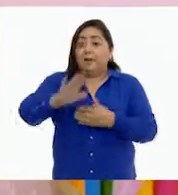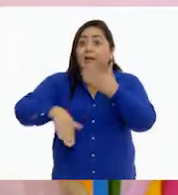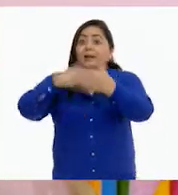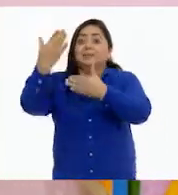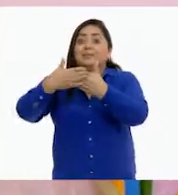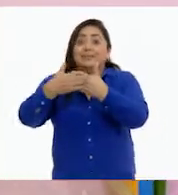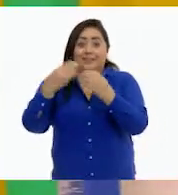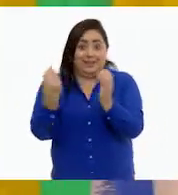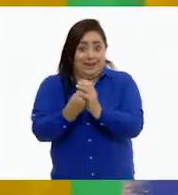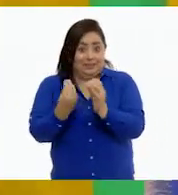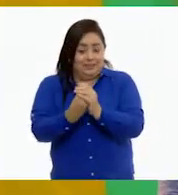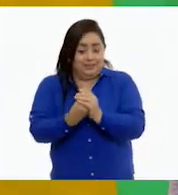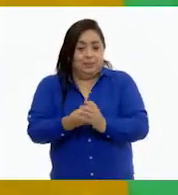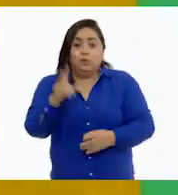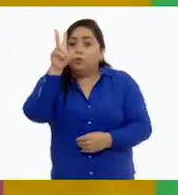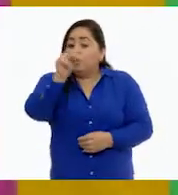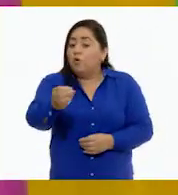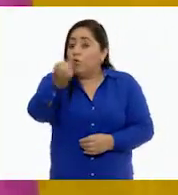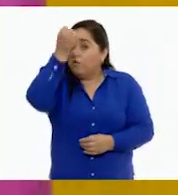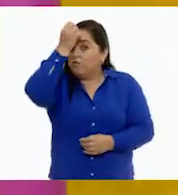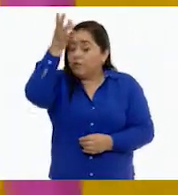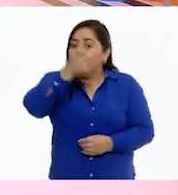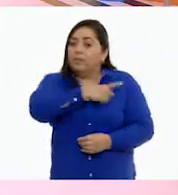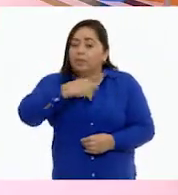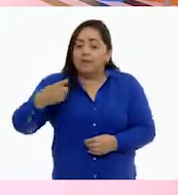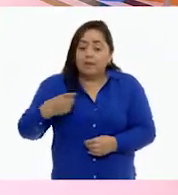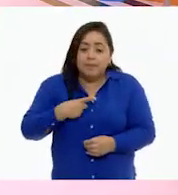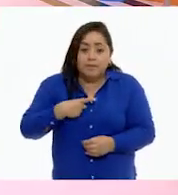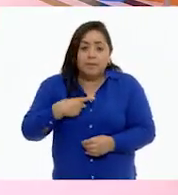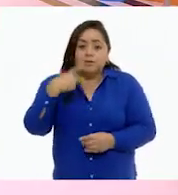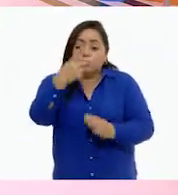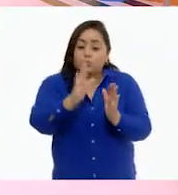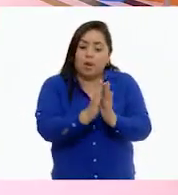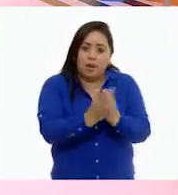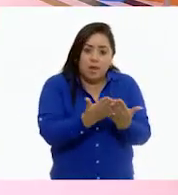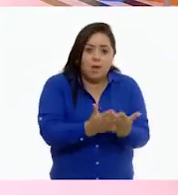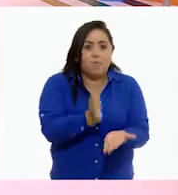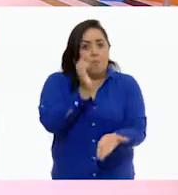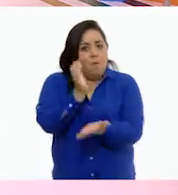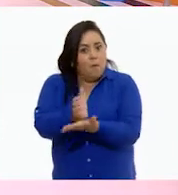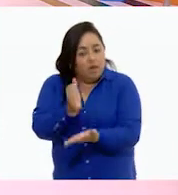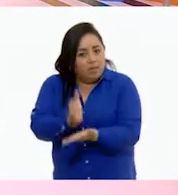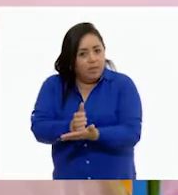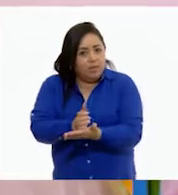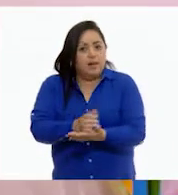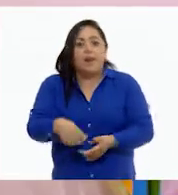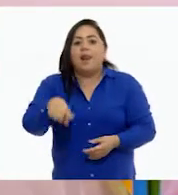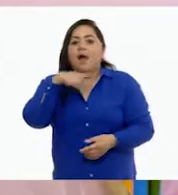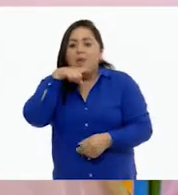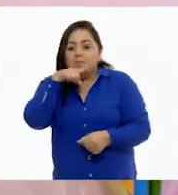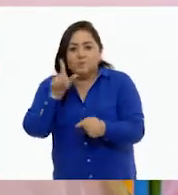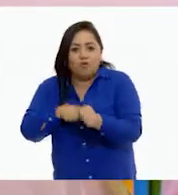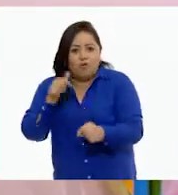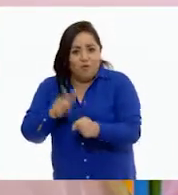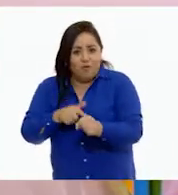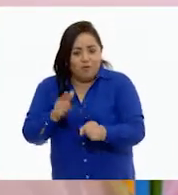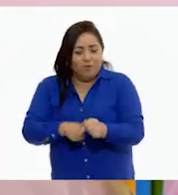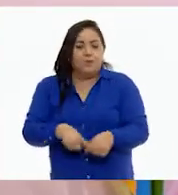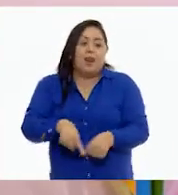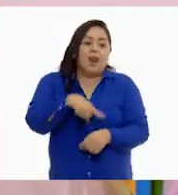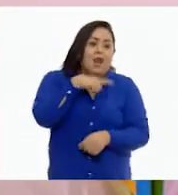siguiente clase, no olviden que deben de tener su libro, su cuaderno, lápices de colores,